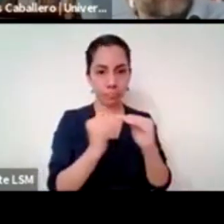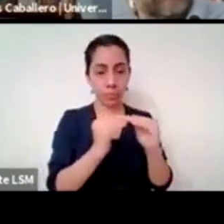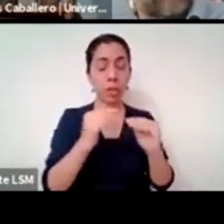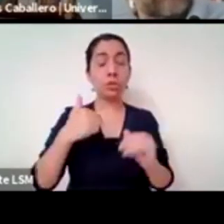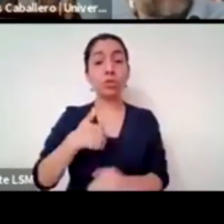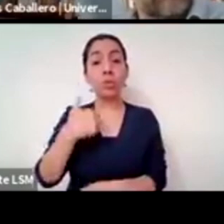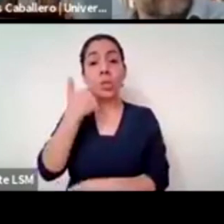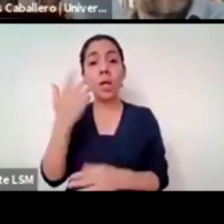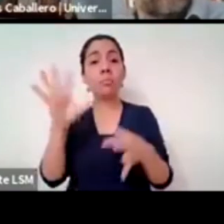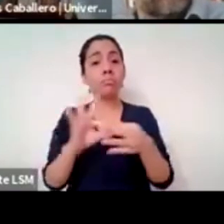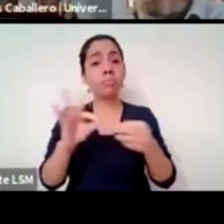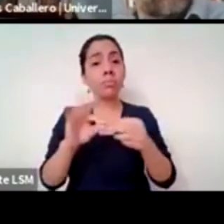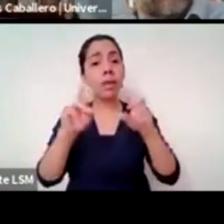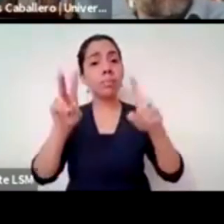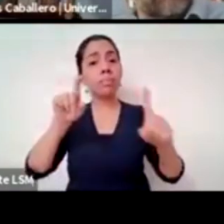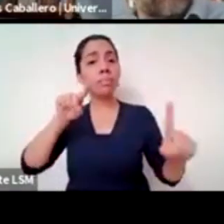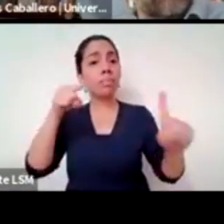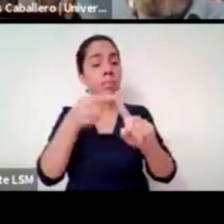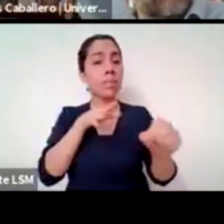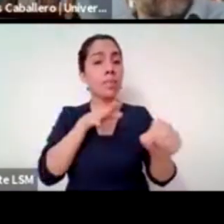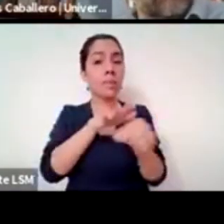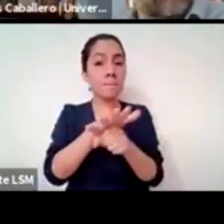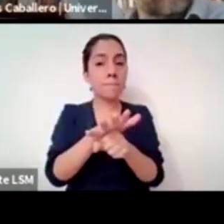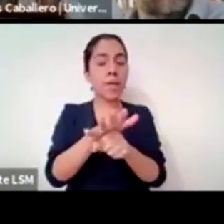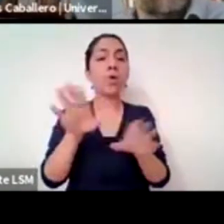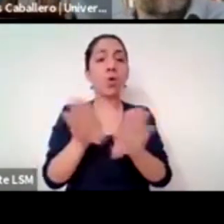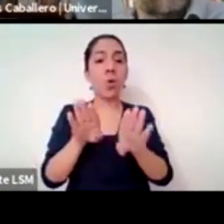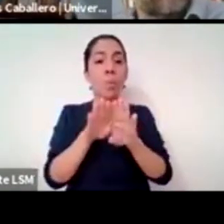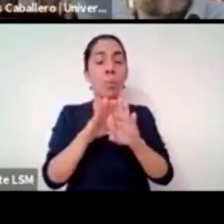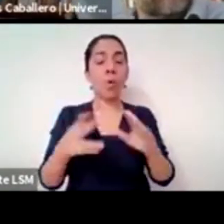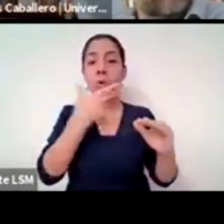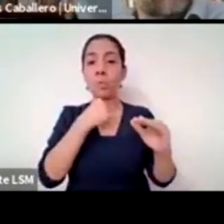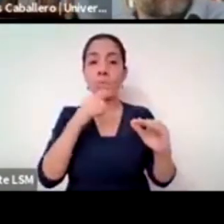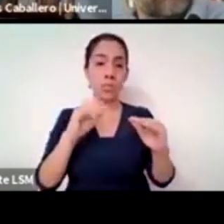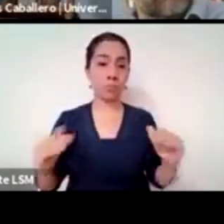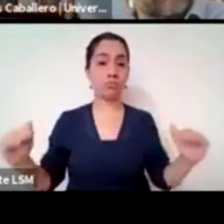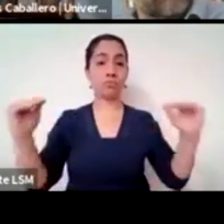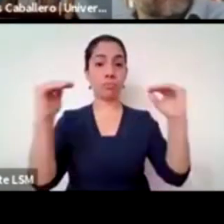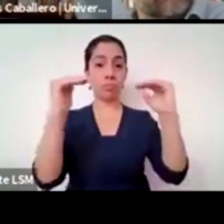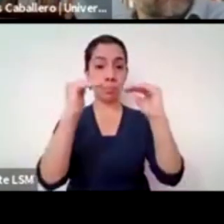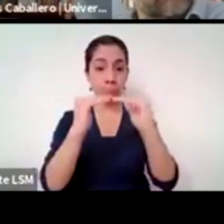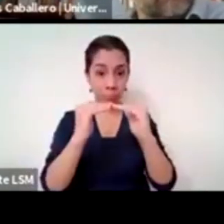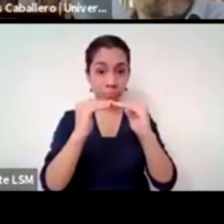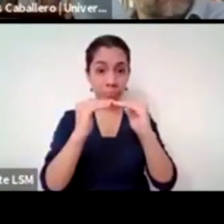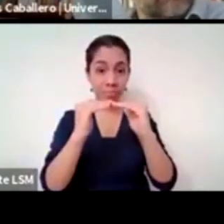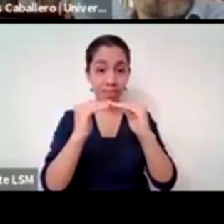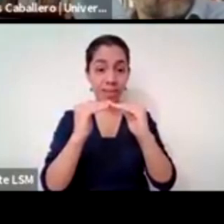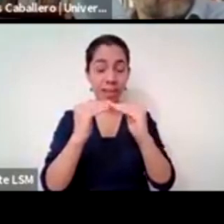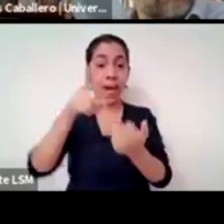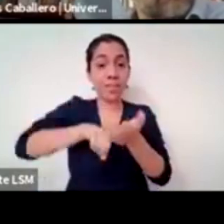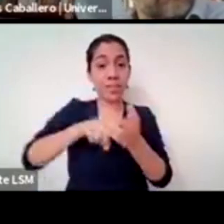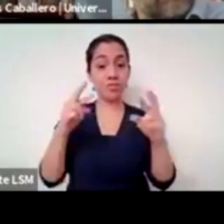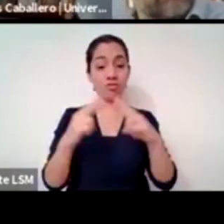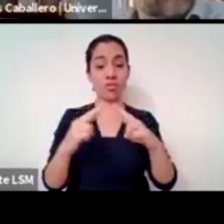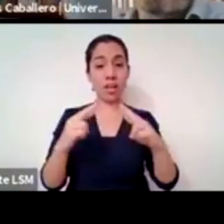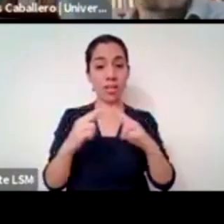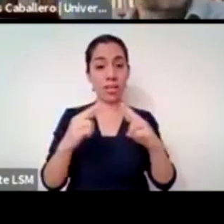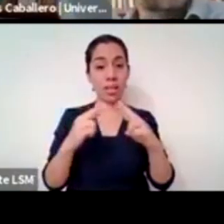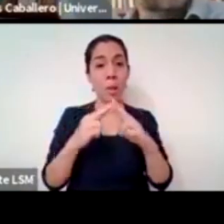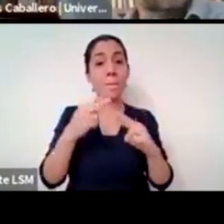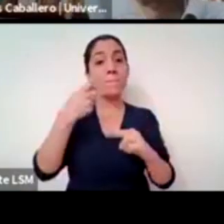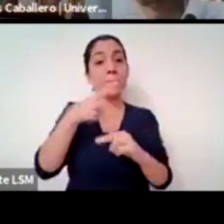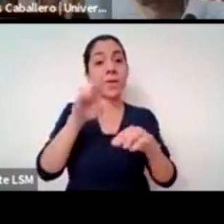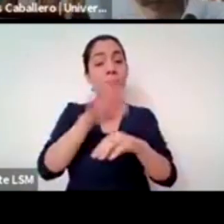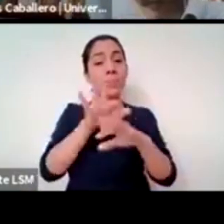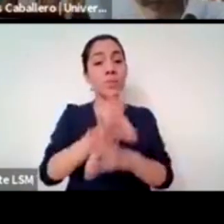género en las religiones desde la infancia voy a hacer tres o cuatro afirmaciones la